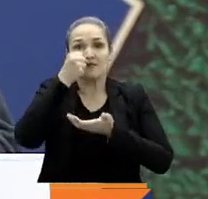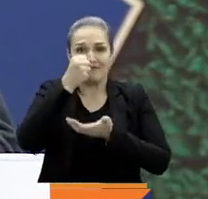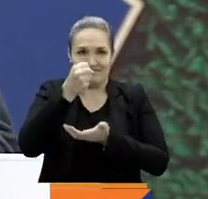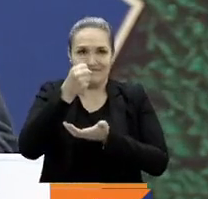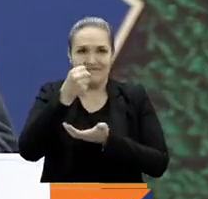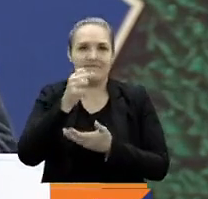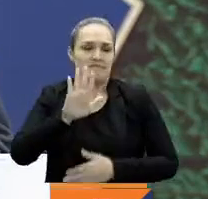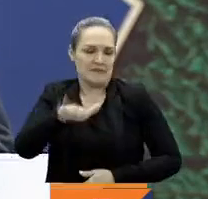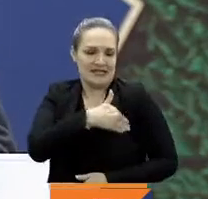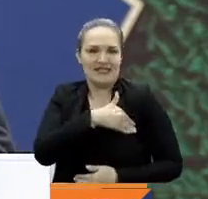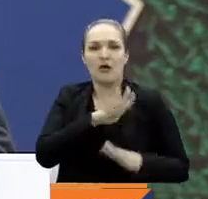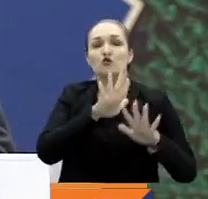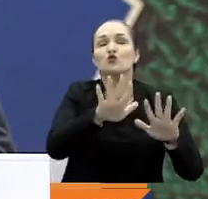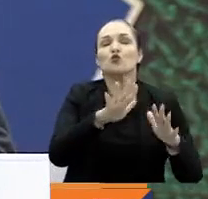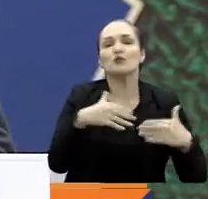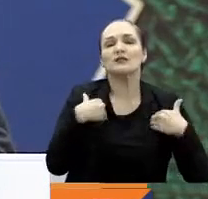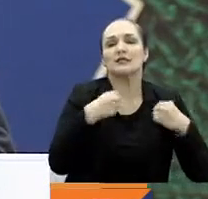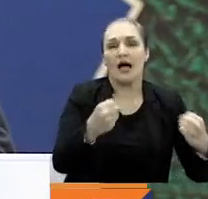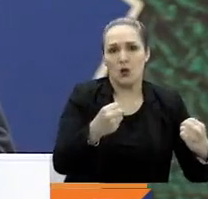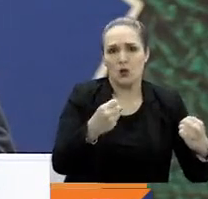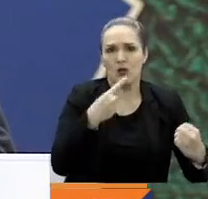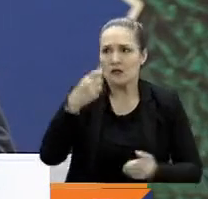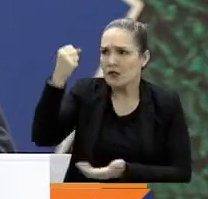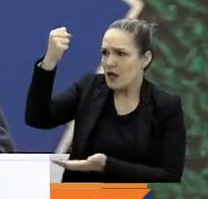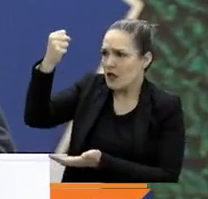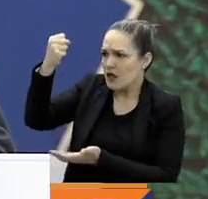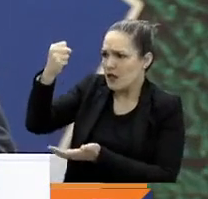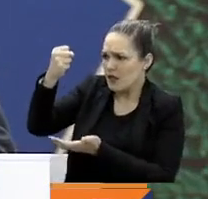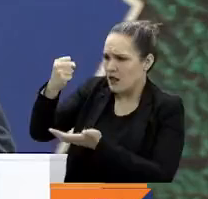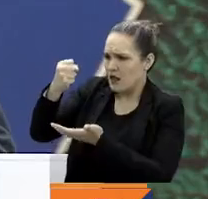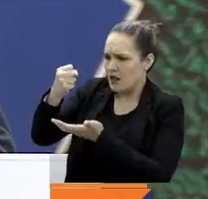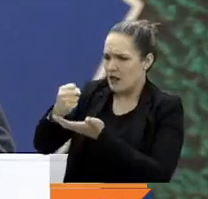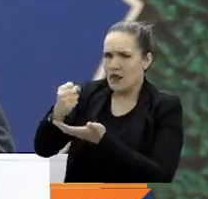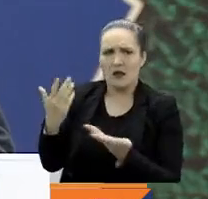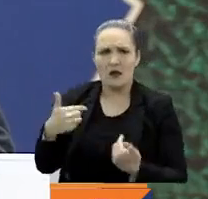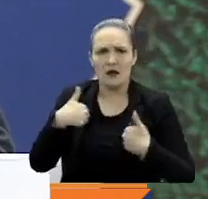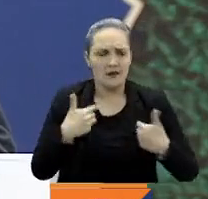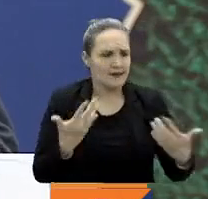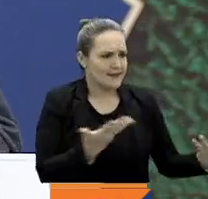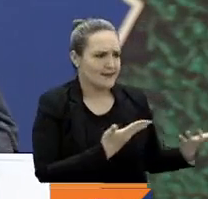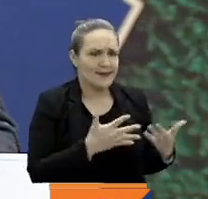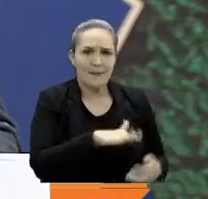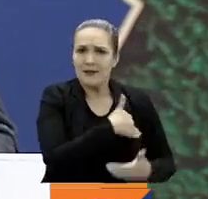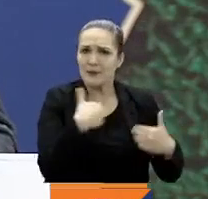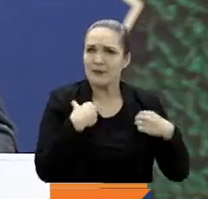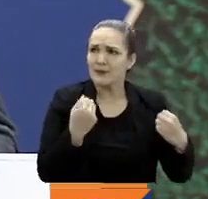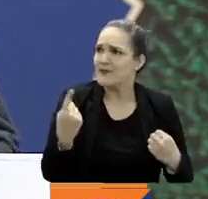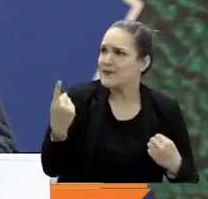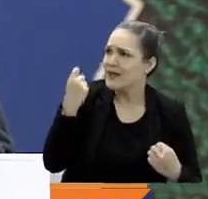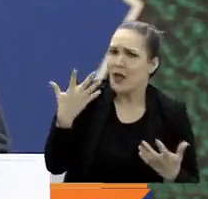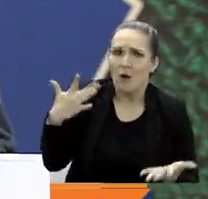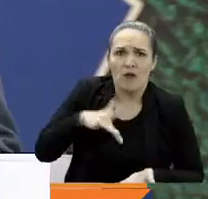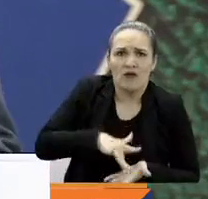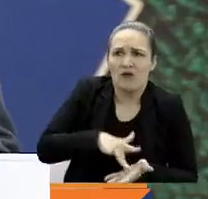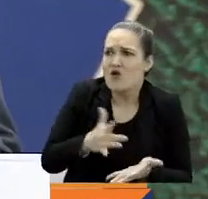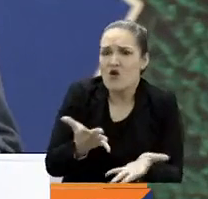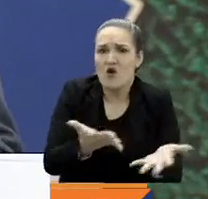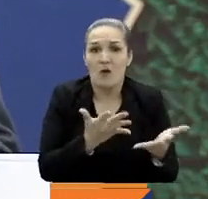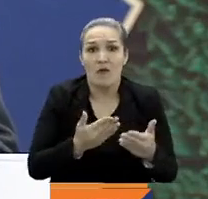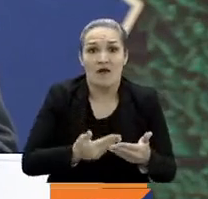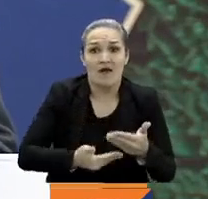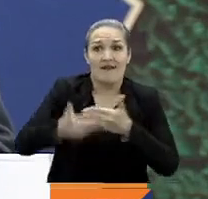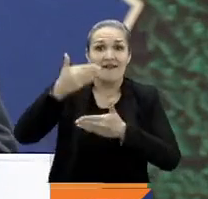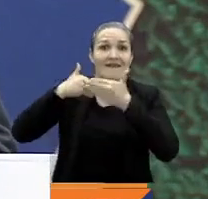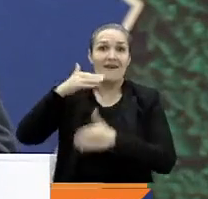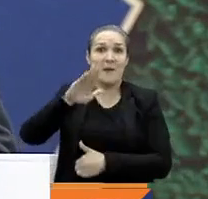Corcho, frente a las versiones de posible disminución del presupuesto para la salud en nuestro país. Además, aseguró que la administración anterior